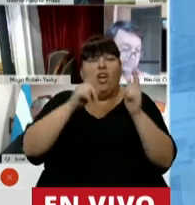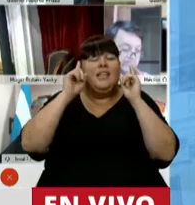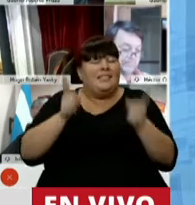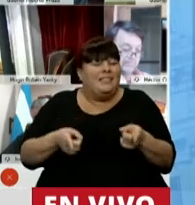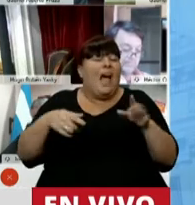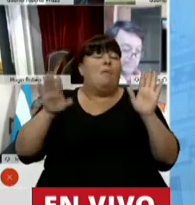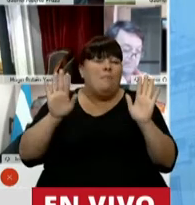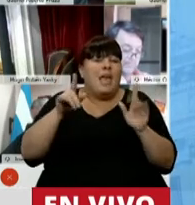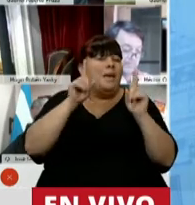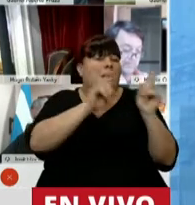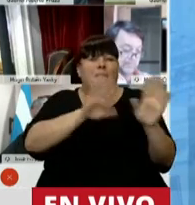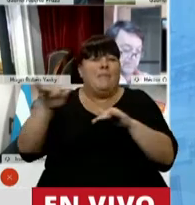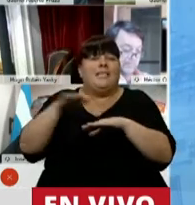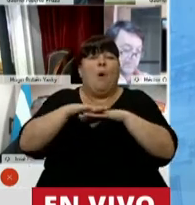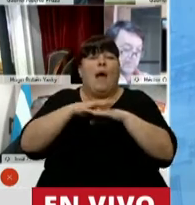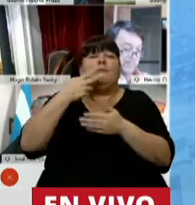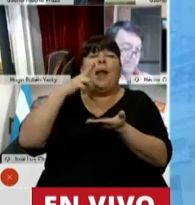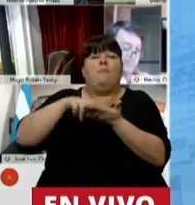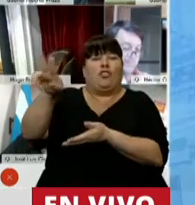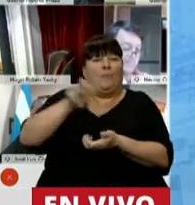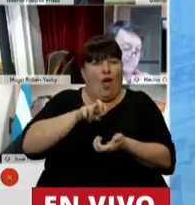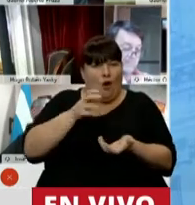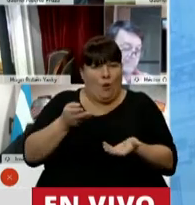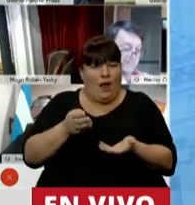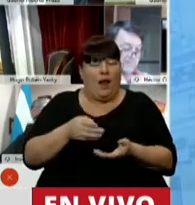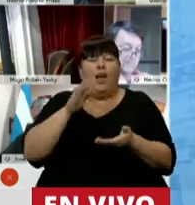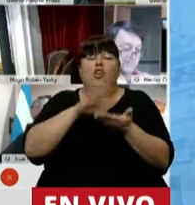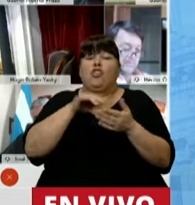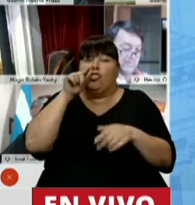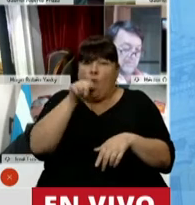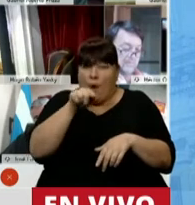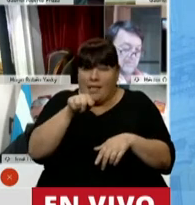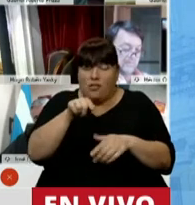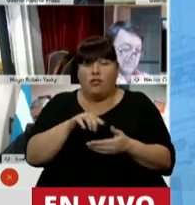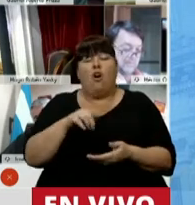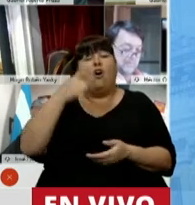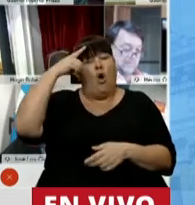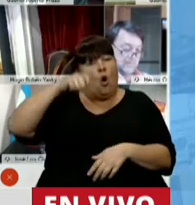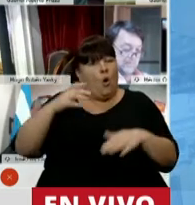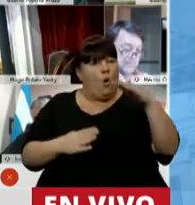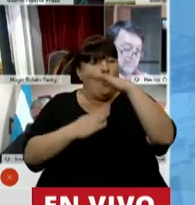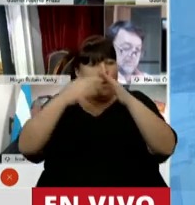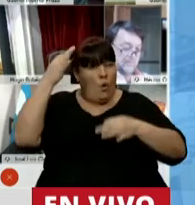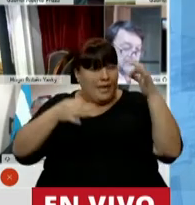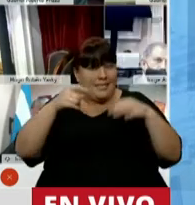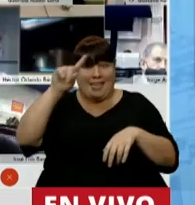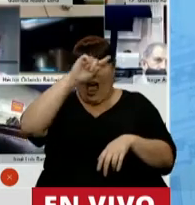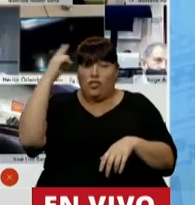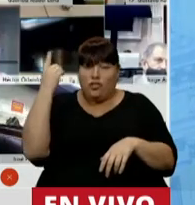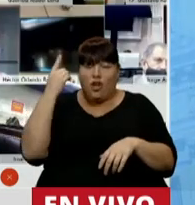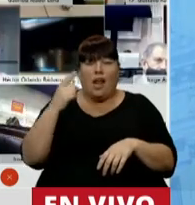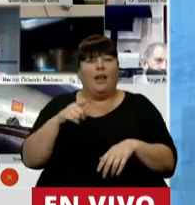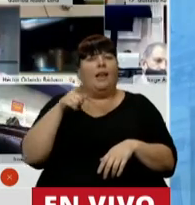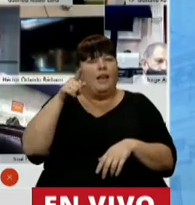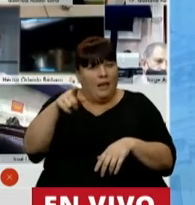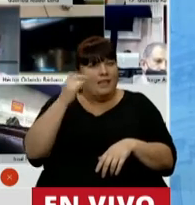sustancialmente es la misma base imponible. Y respecto a esto, señor Presidente, la Corte Suprema de Justicia de la Nación